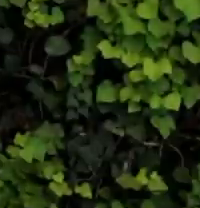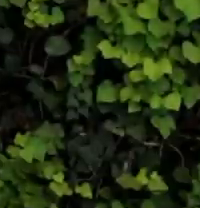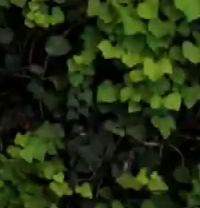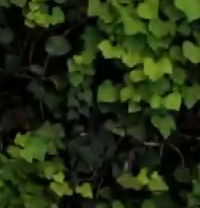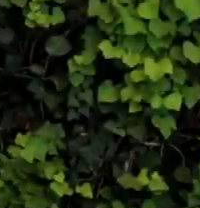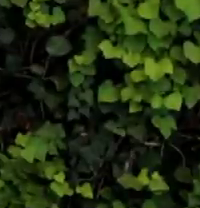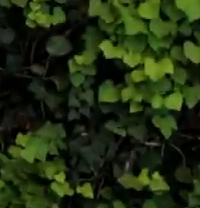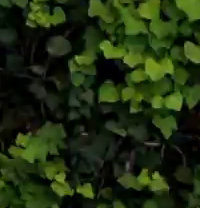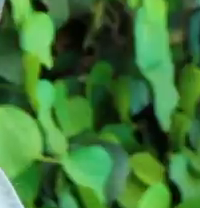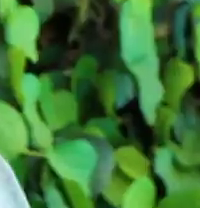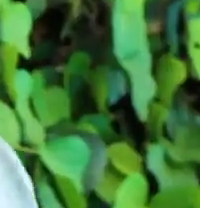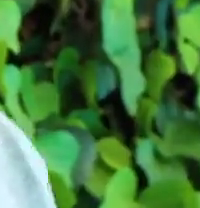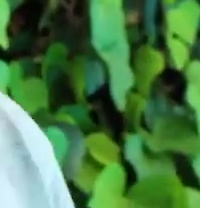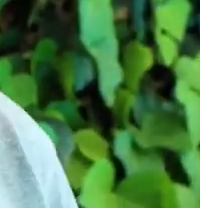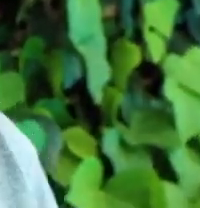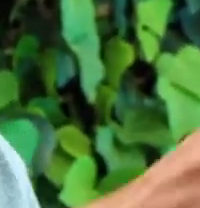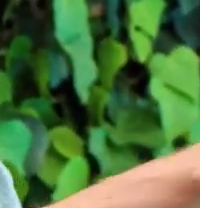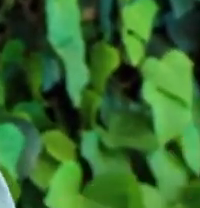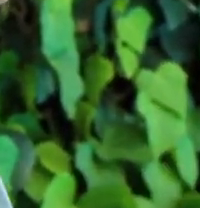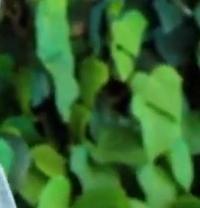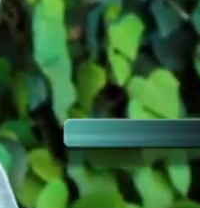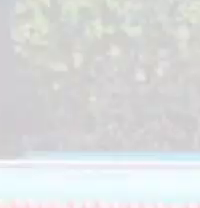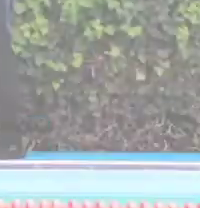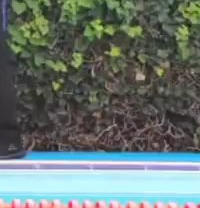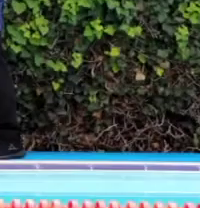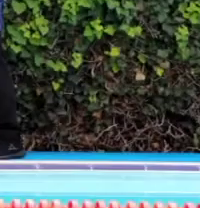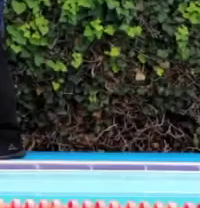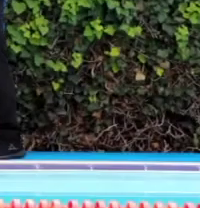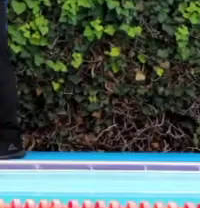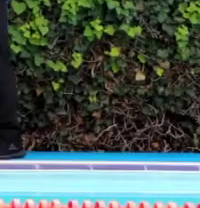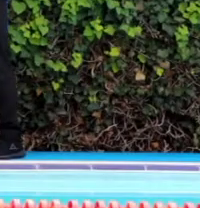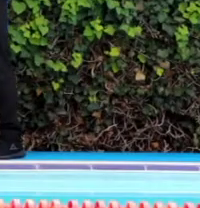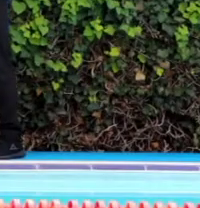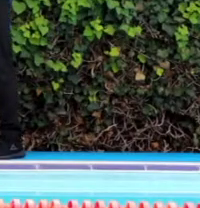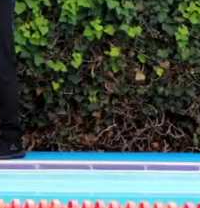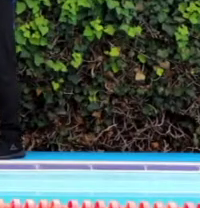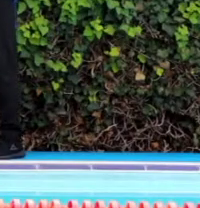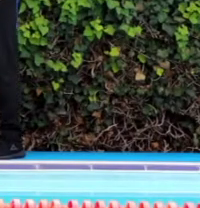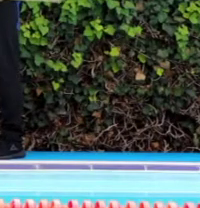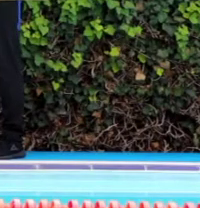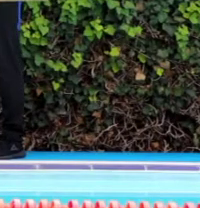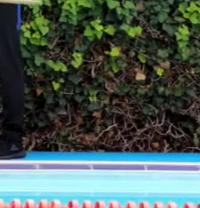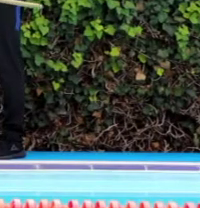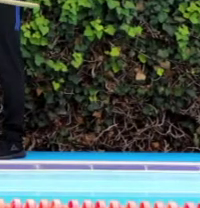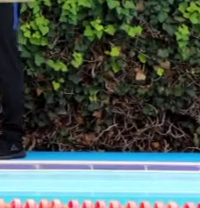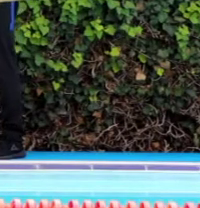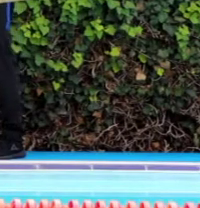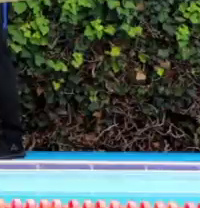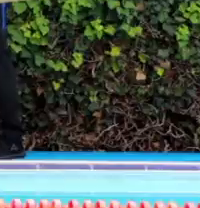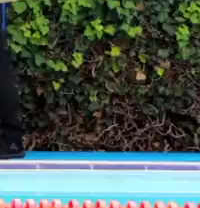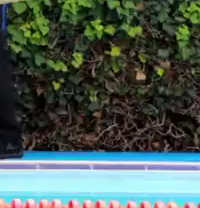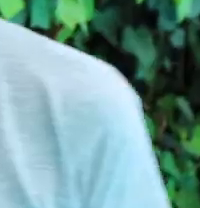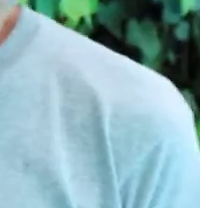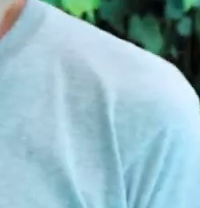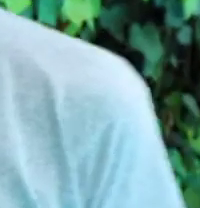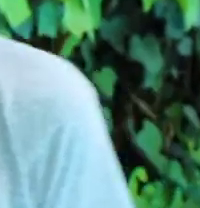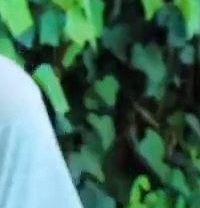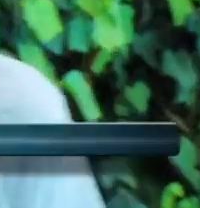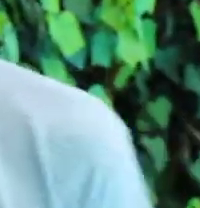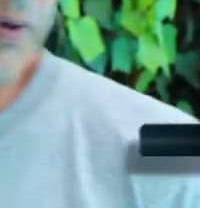Recuerda, entre clase y clase, activa tu cuerpo. Ok, vamos a tomar un palo. Lo que vamos a trabajar es brazo.